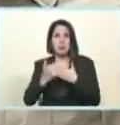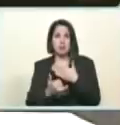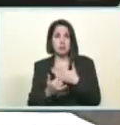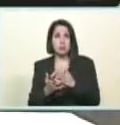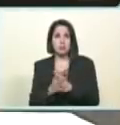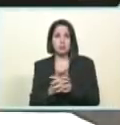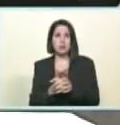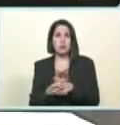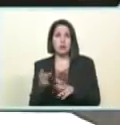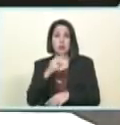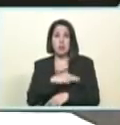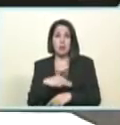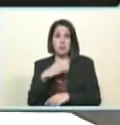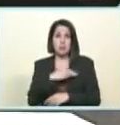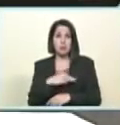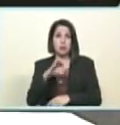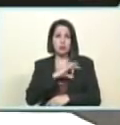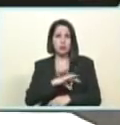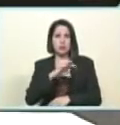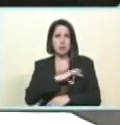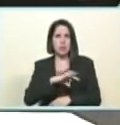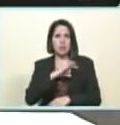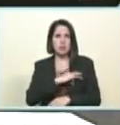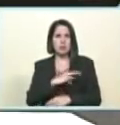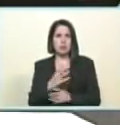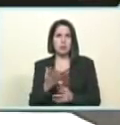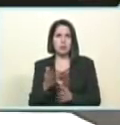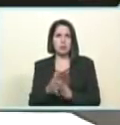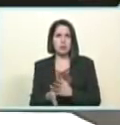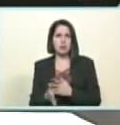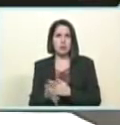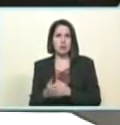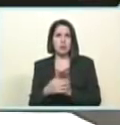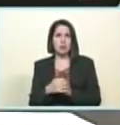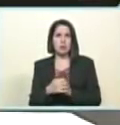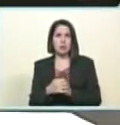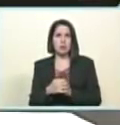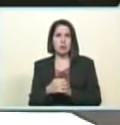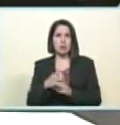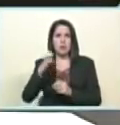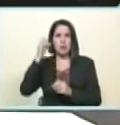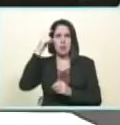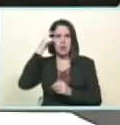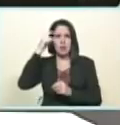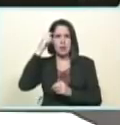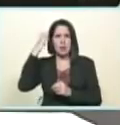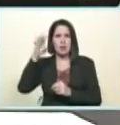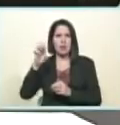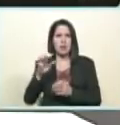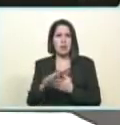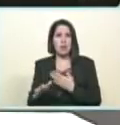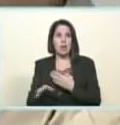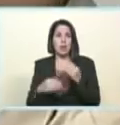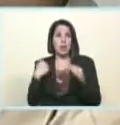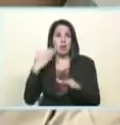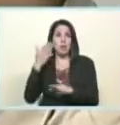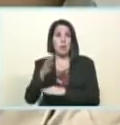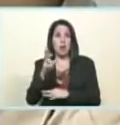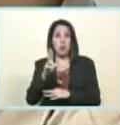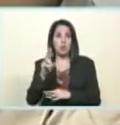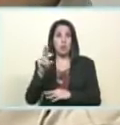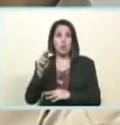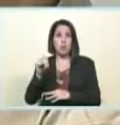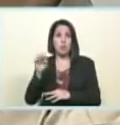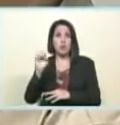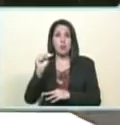de las misiones socialistas del socialismo en lo social elías agua elías va para la unesco ahorita pero regresa en tres días y